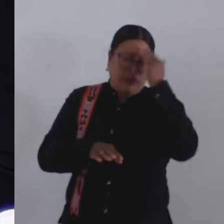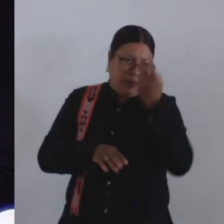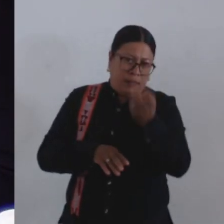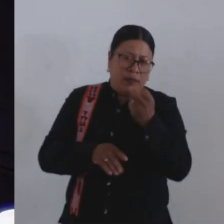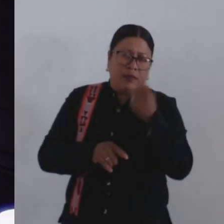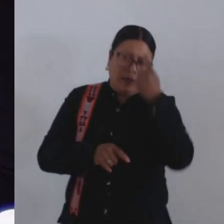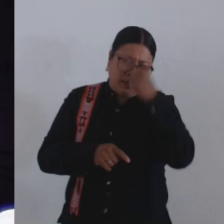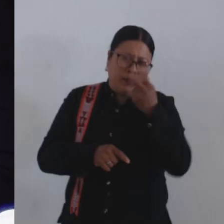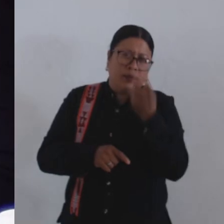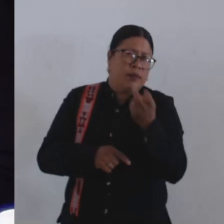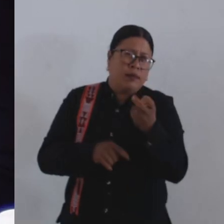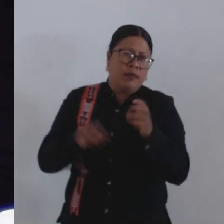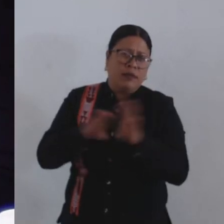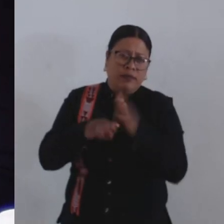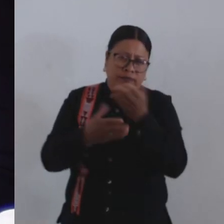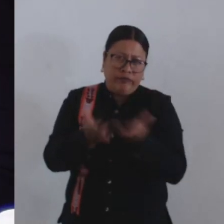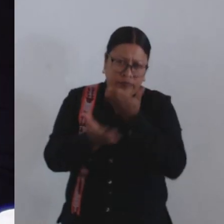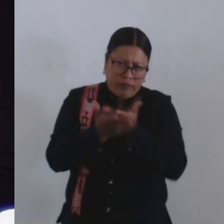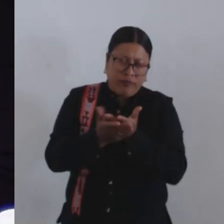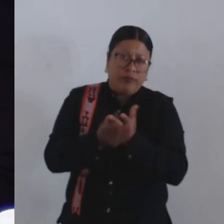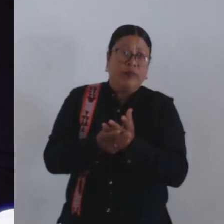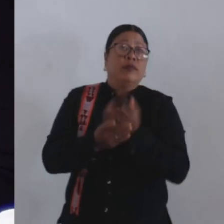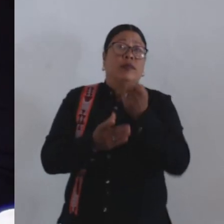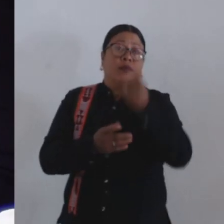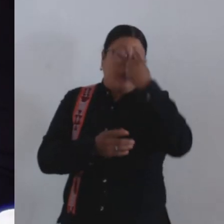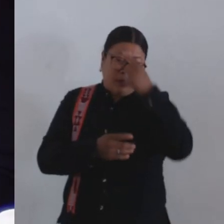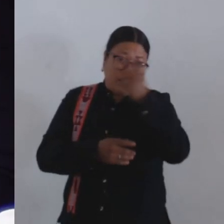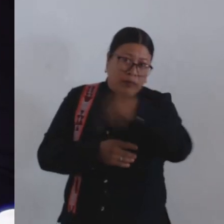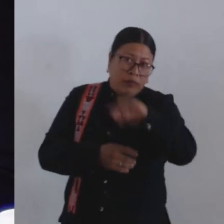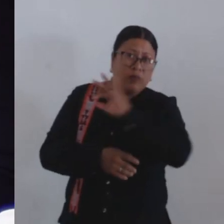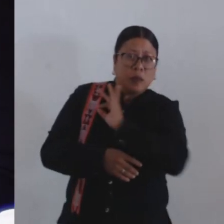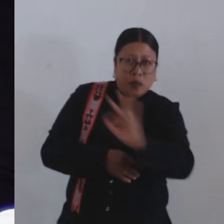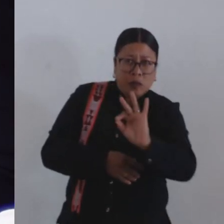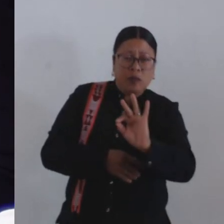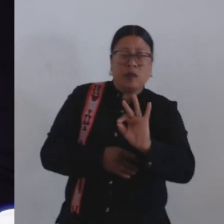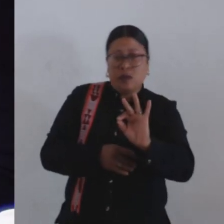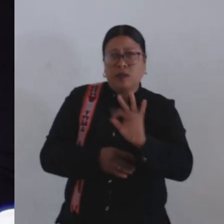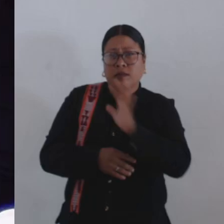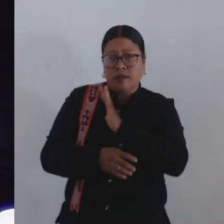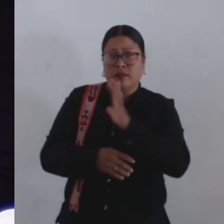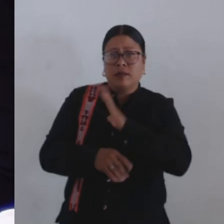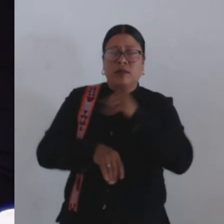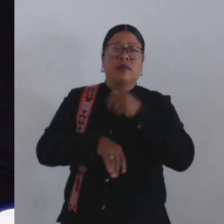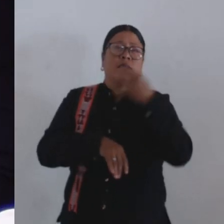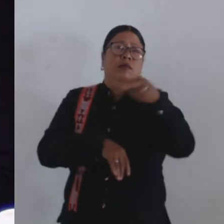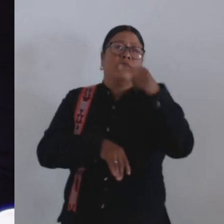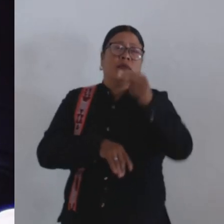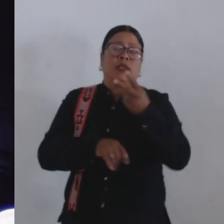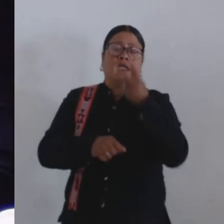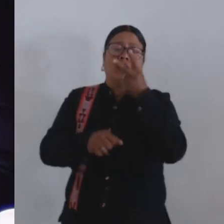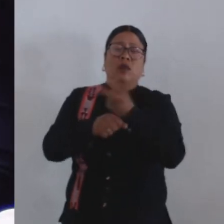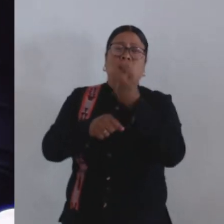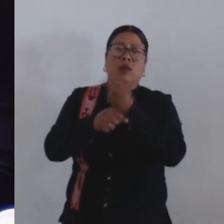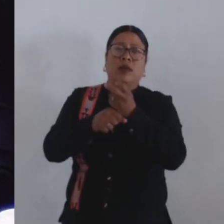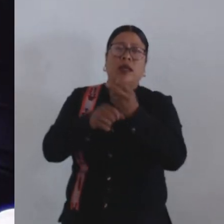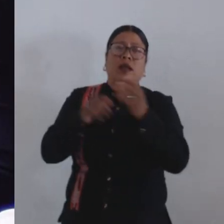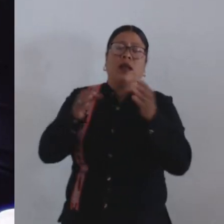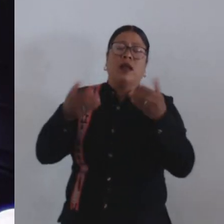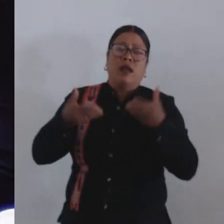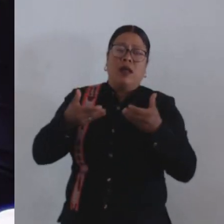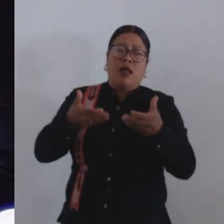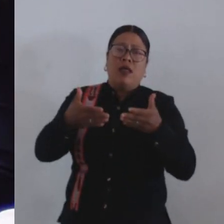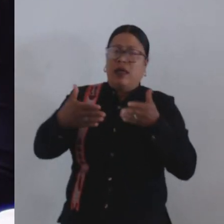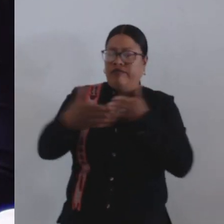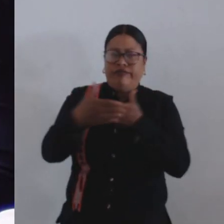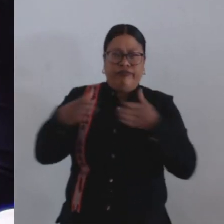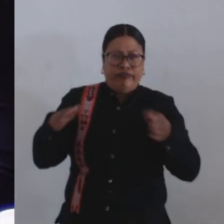se busca dentro de este dictamen, que ellos ya puedan recibir el nombre de Segunda Cerrada de Niños Héroes, porque